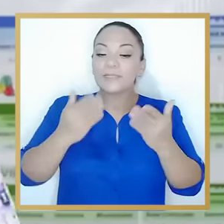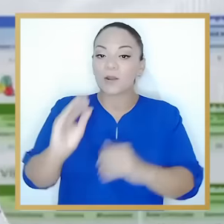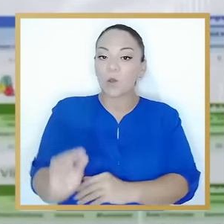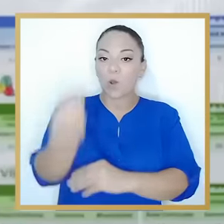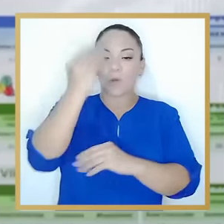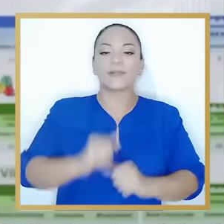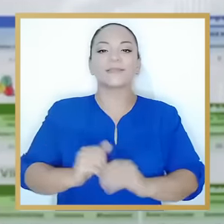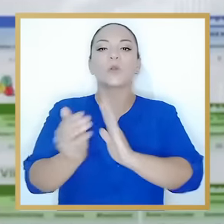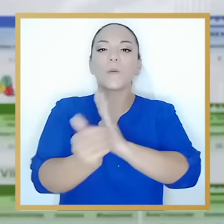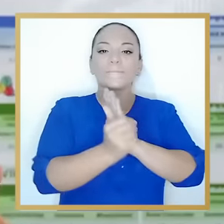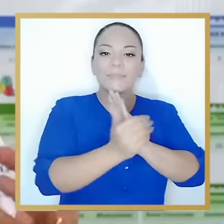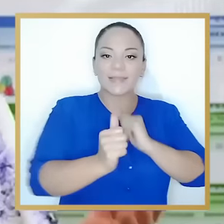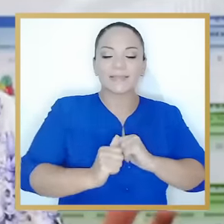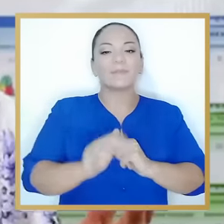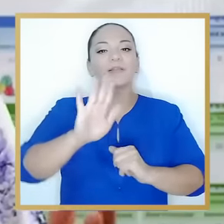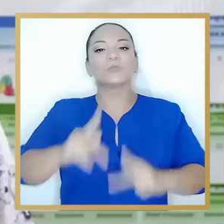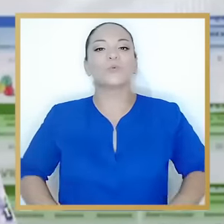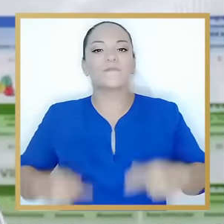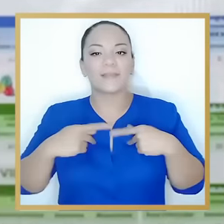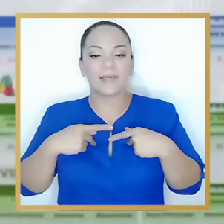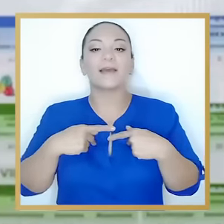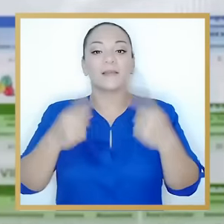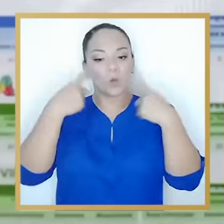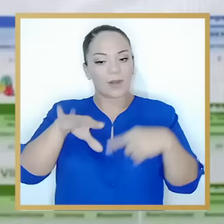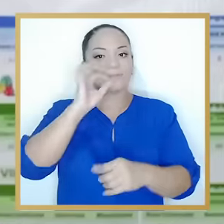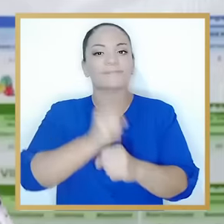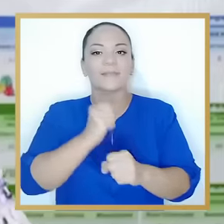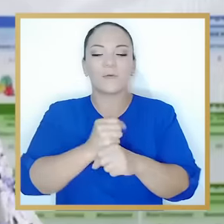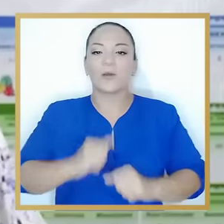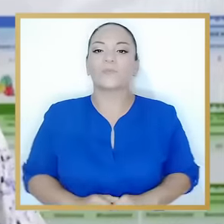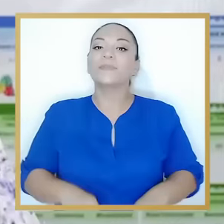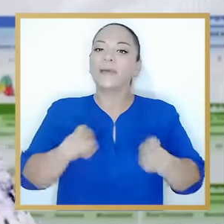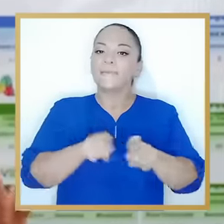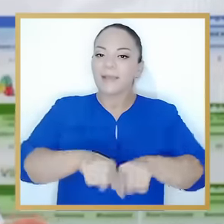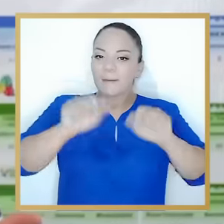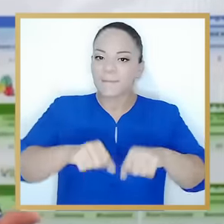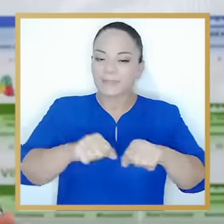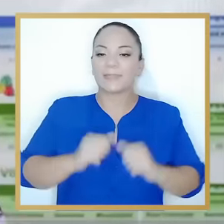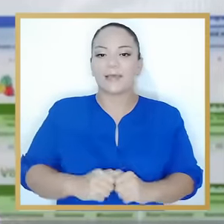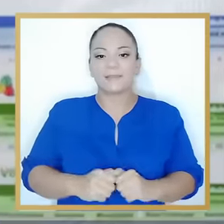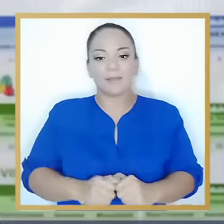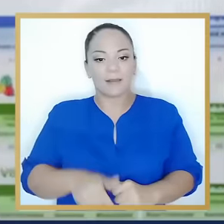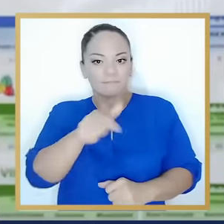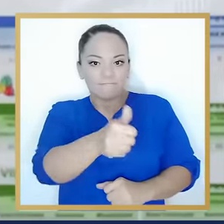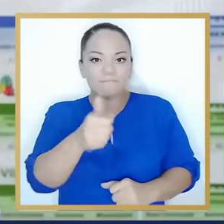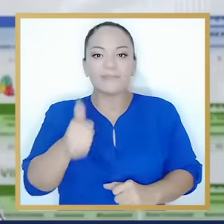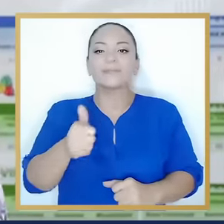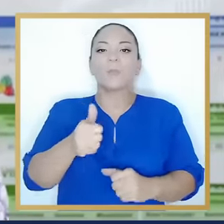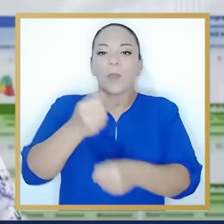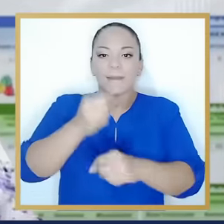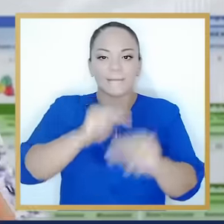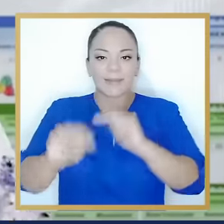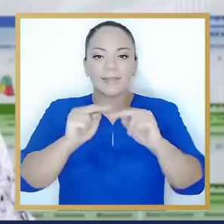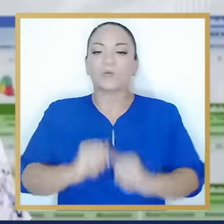buscamos fortalecer en los jóvenes las competencias para la vida y la empleabilidad, incluyendo la capacidad